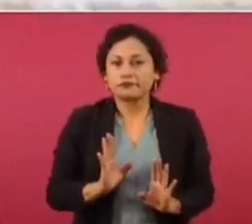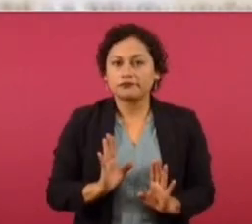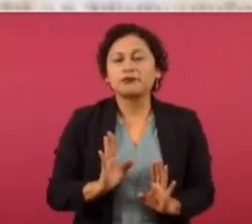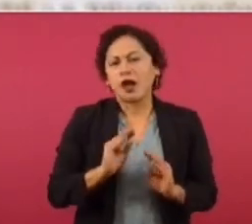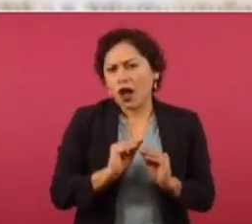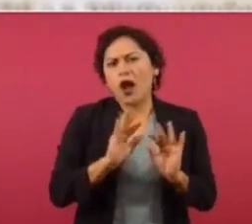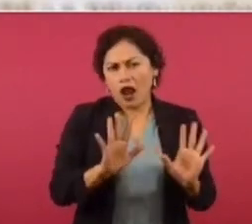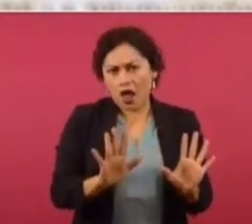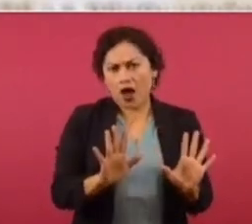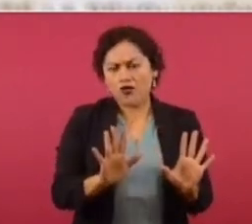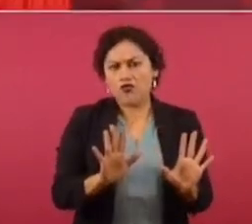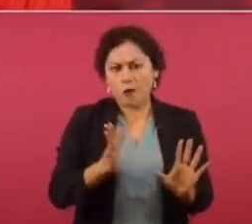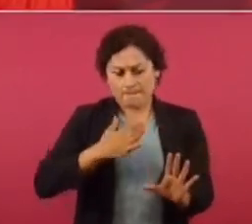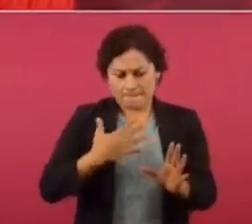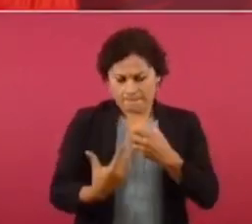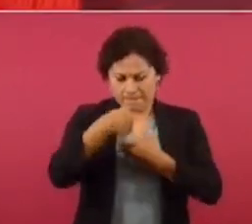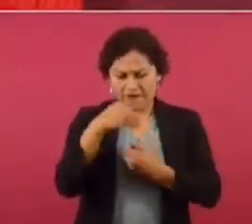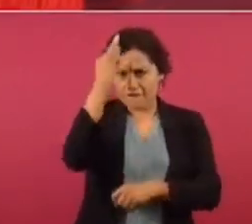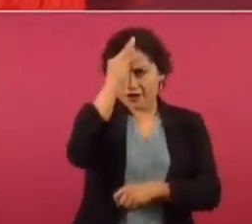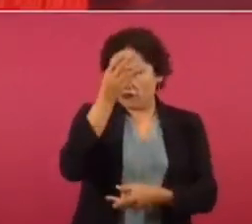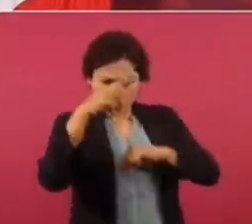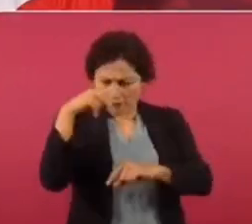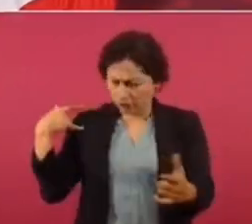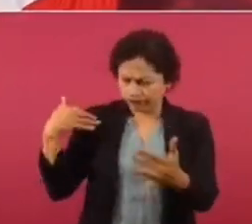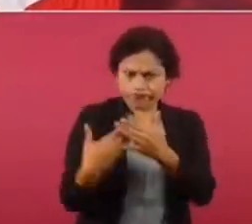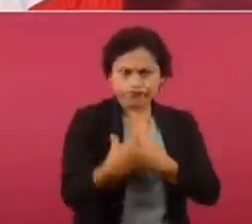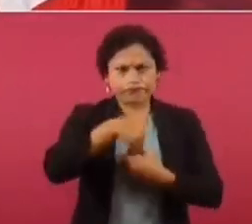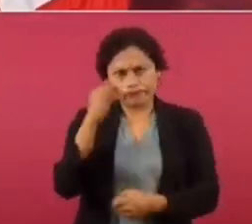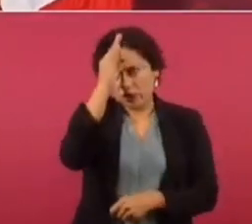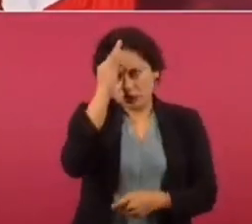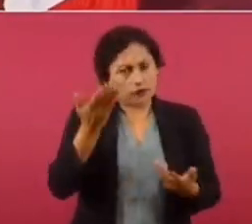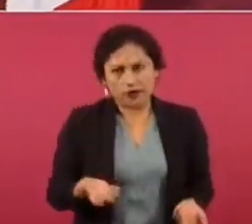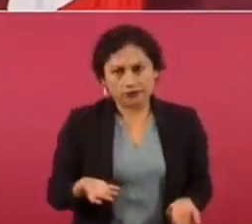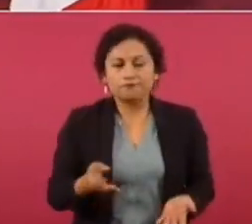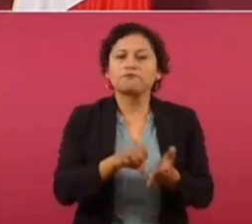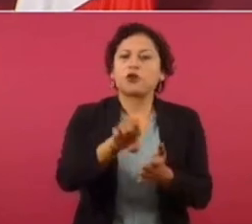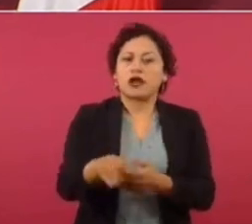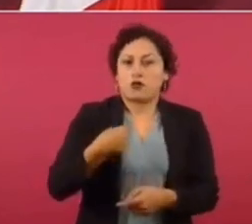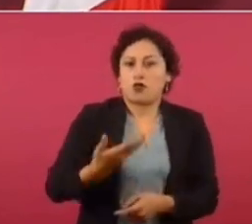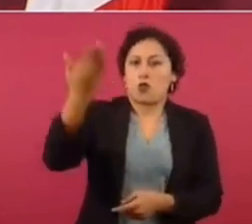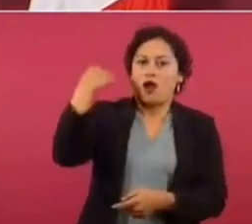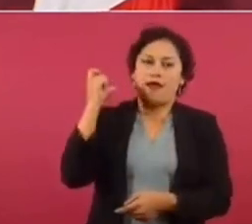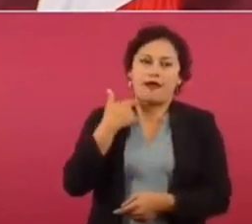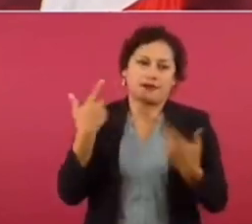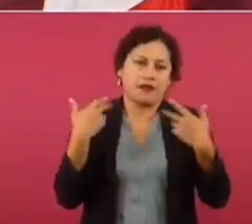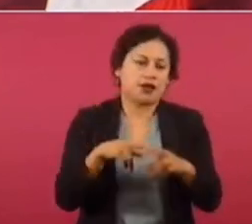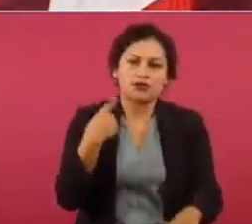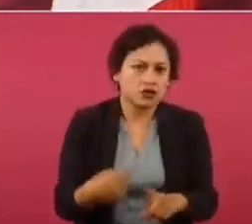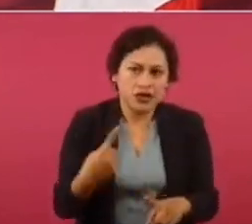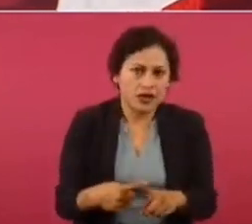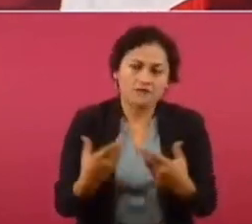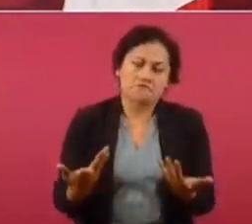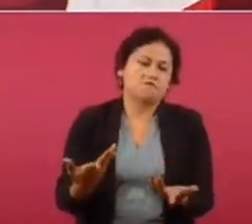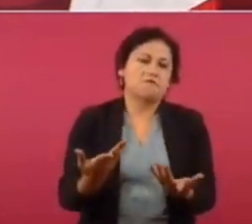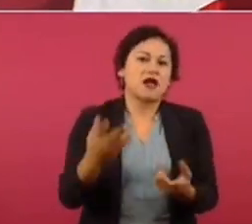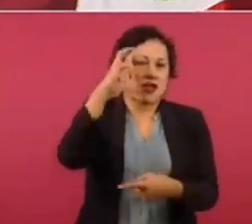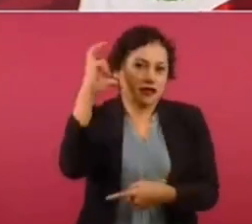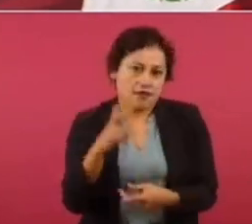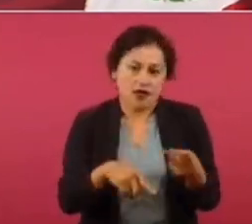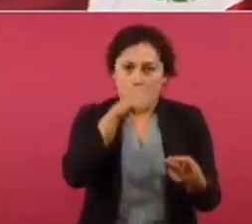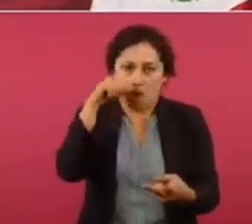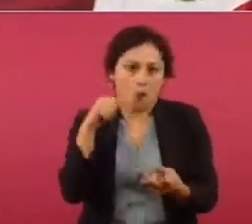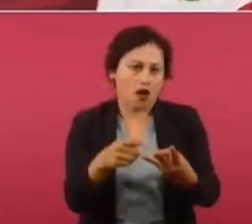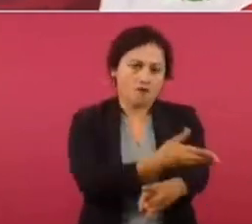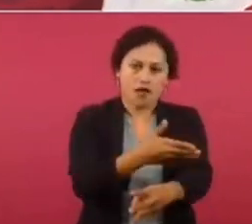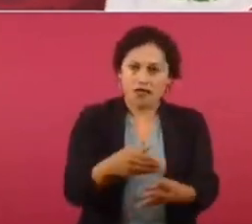filosóficamente en lo mejor de nuestra historia nacional. Mis maestros son Hidalgo, Morelos, Juárez, Madero,